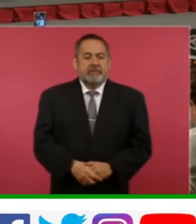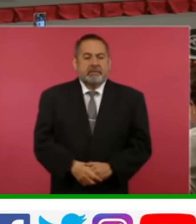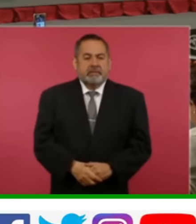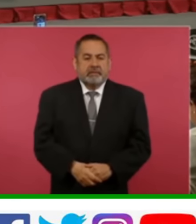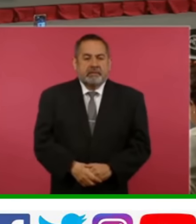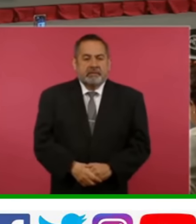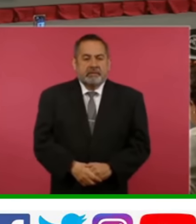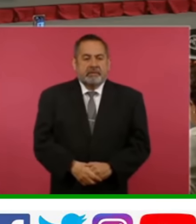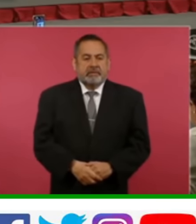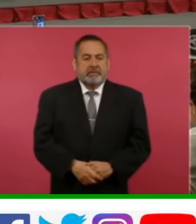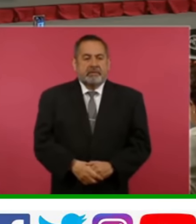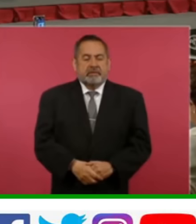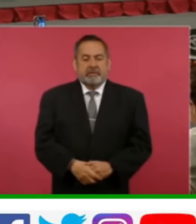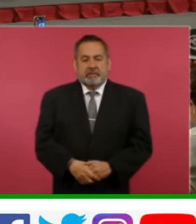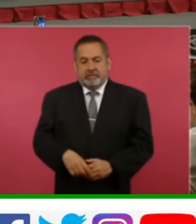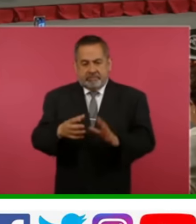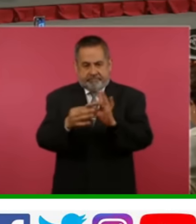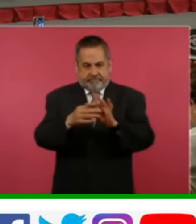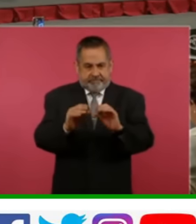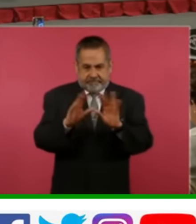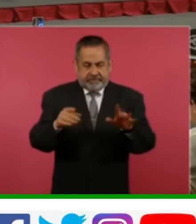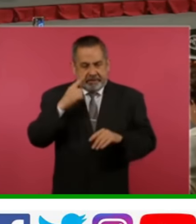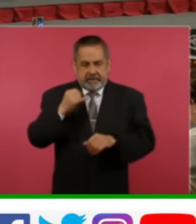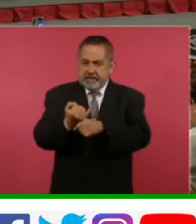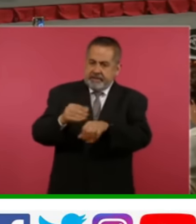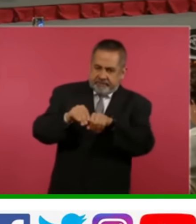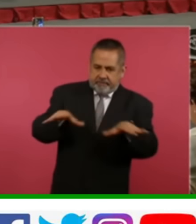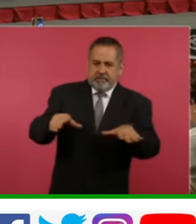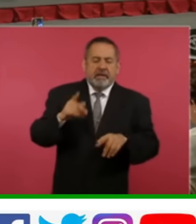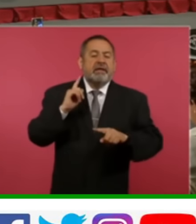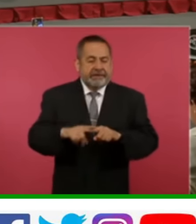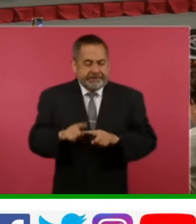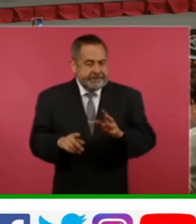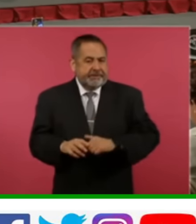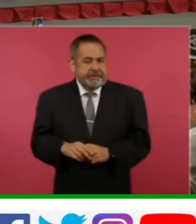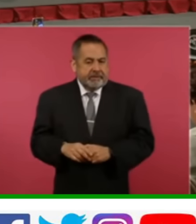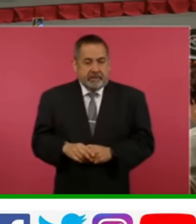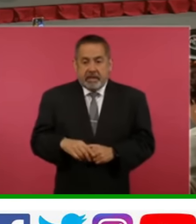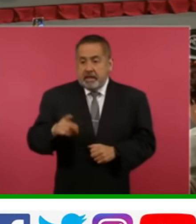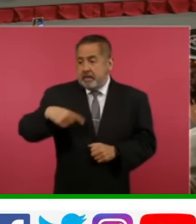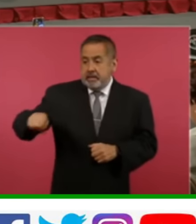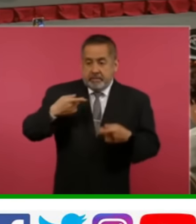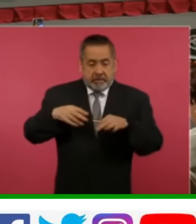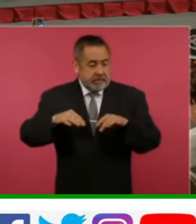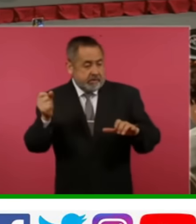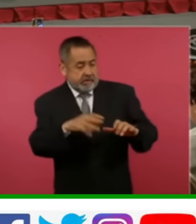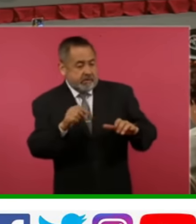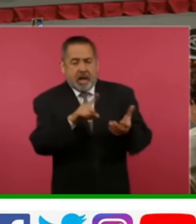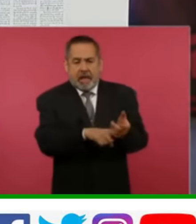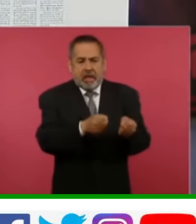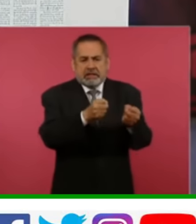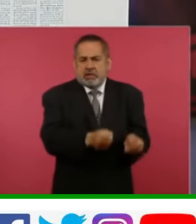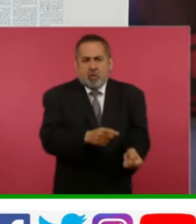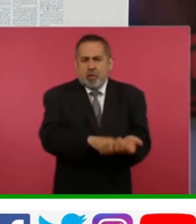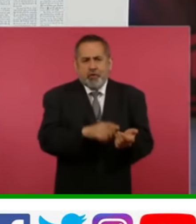Para contextualizar, queremos informarles que finalmente las cuentas de los trabajadores están seguras. En la siguiente lámina se informa que el